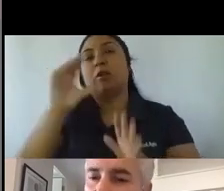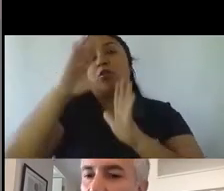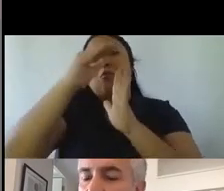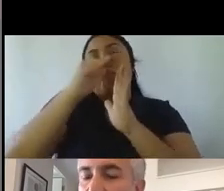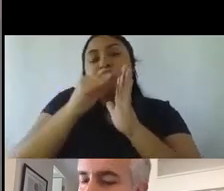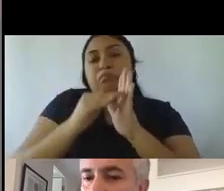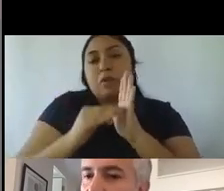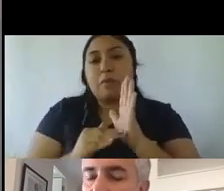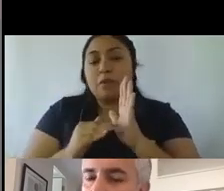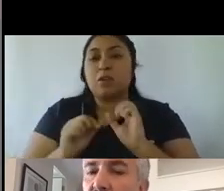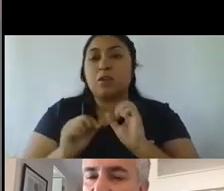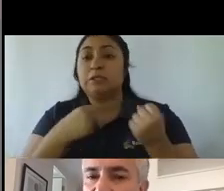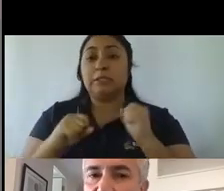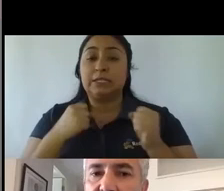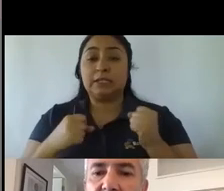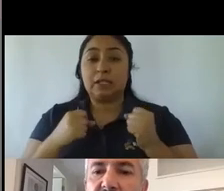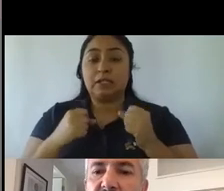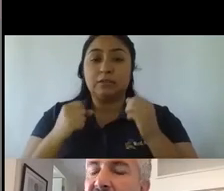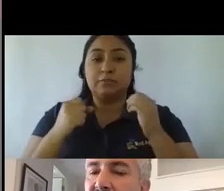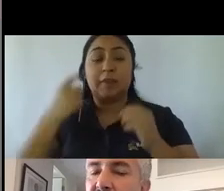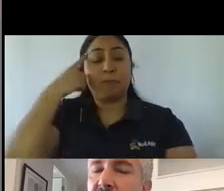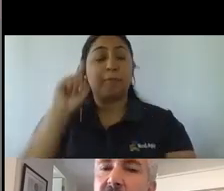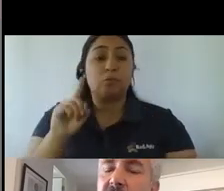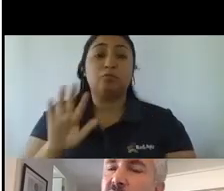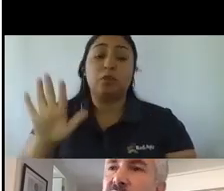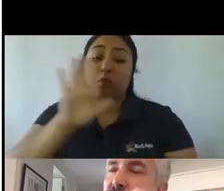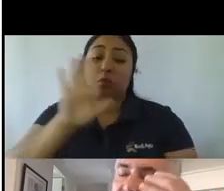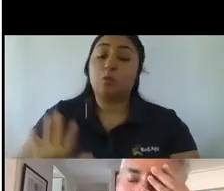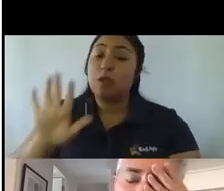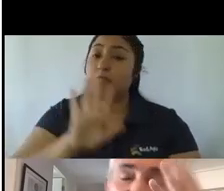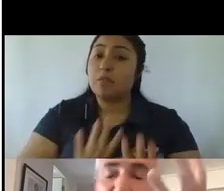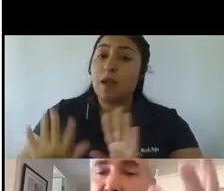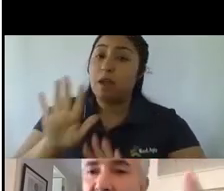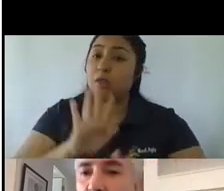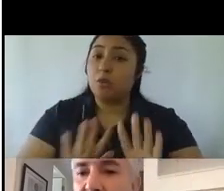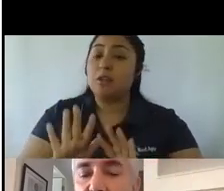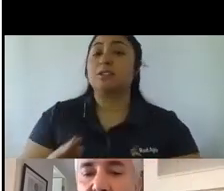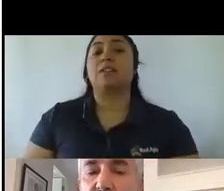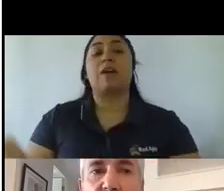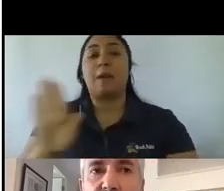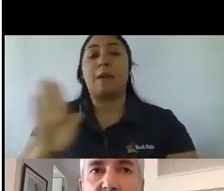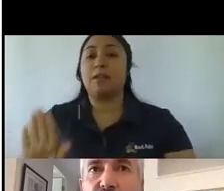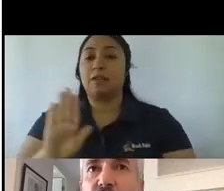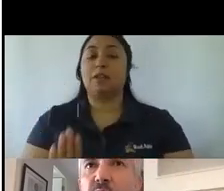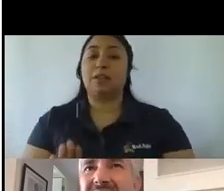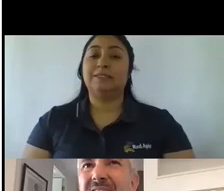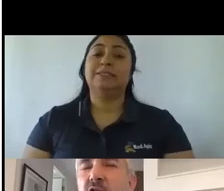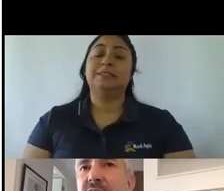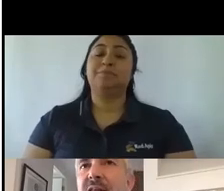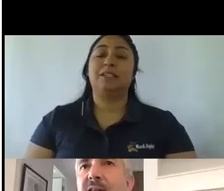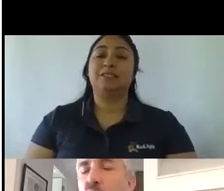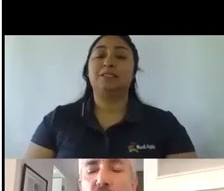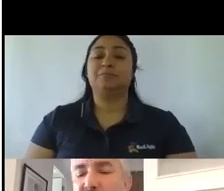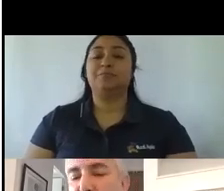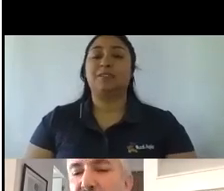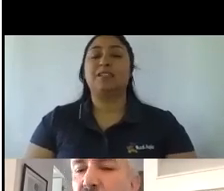pero, pero ojo, que es algo que se va a mantener. Y uno dice, chuta, tenemos muy mala suerte porque esto, ¿cómo nos pasa esto en